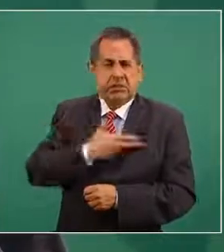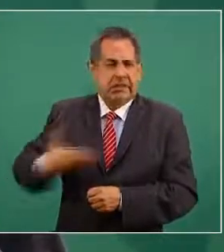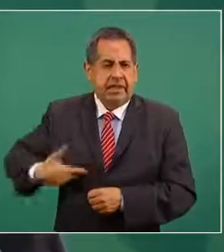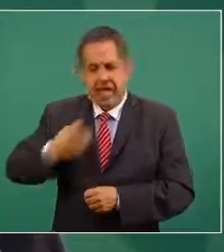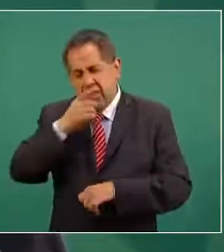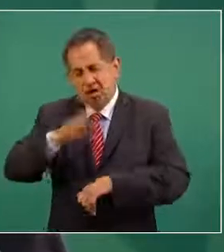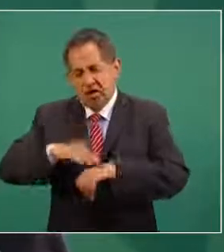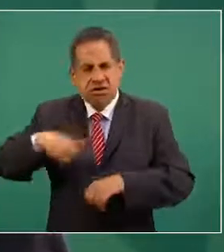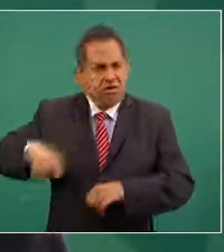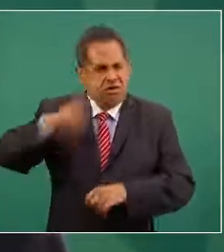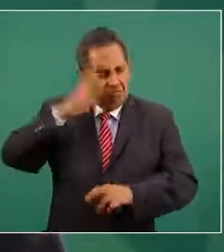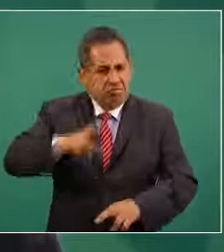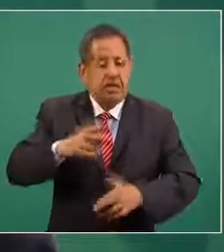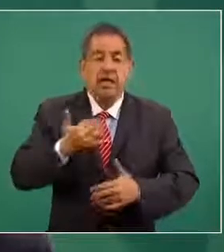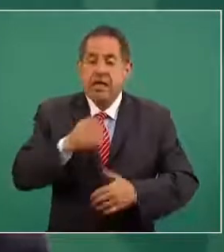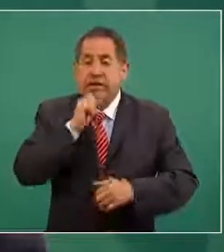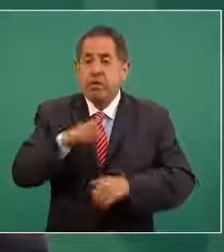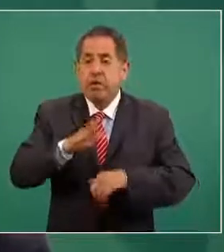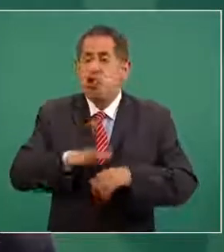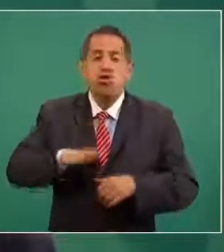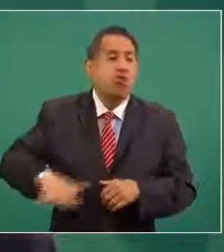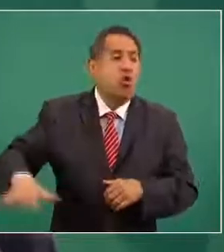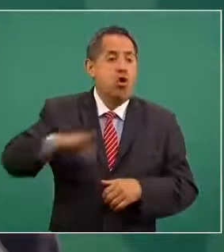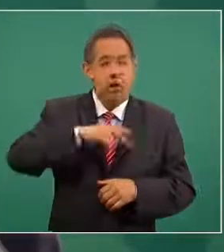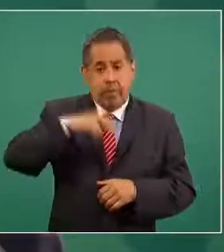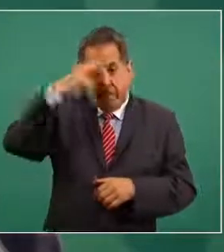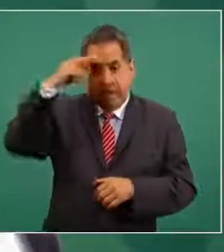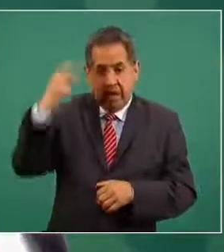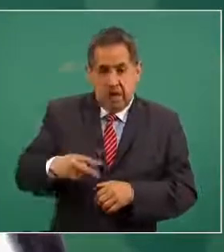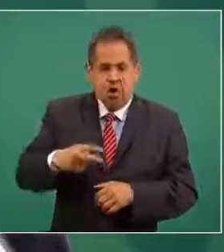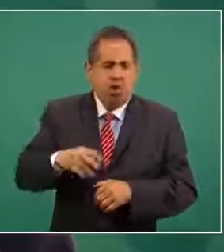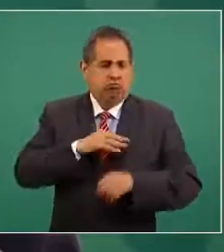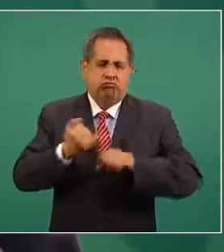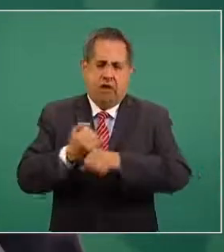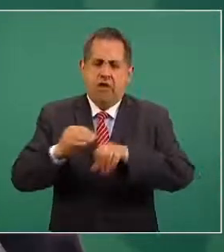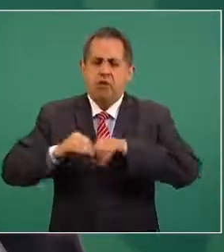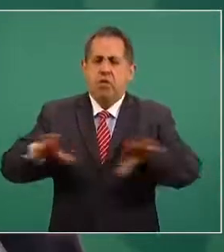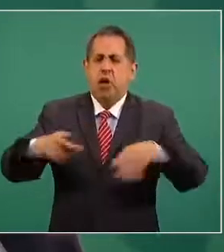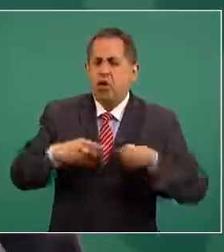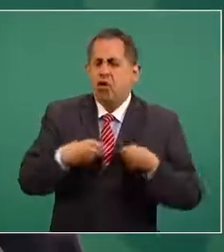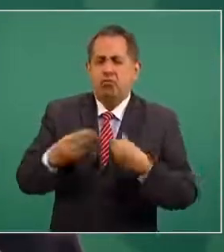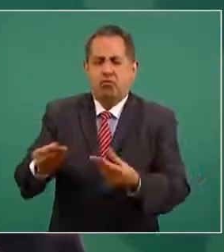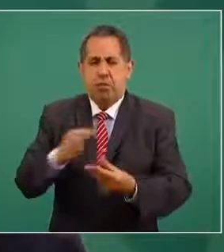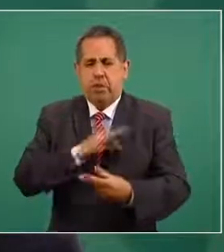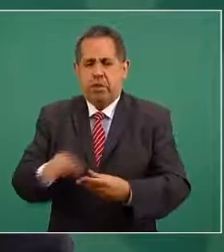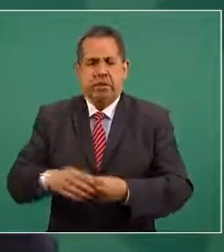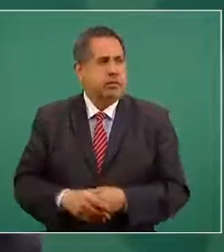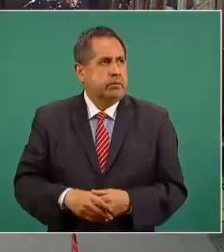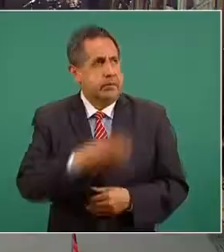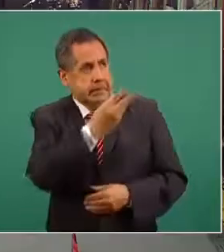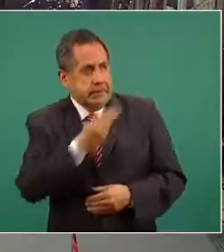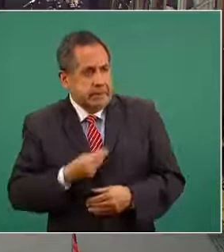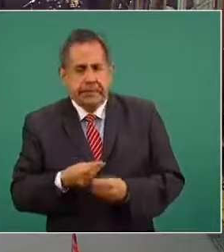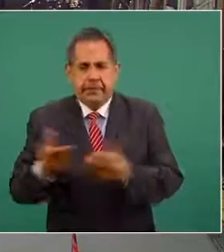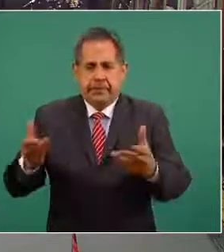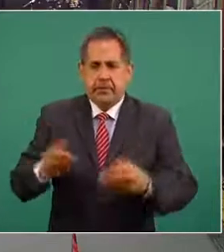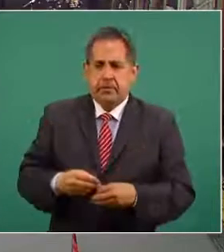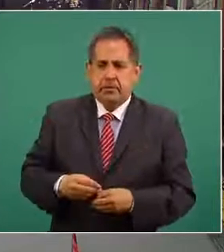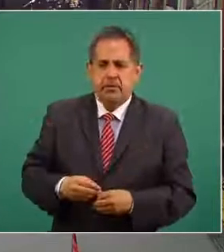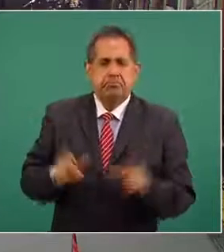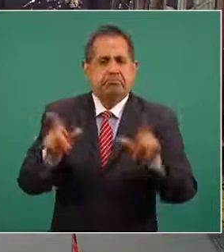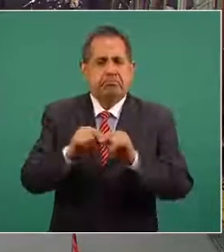todos y todas y todos los mexicanos van a tener acceso a lo que recibimos. Muchísimas gracias, señor presidente.